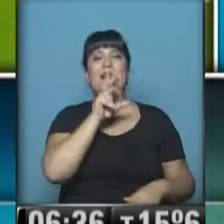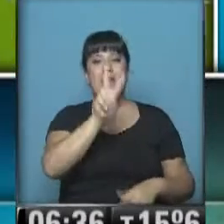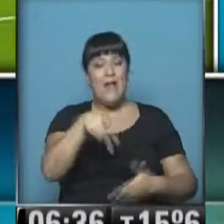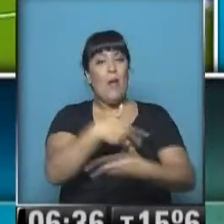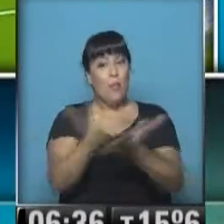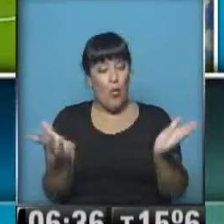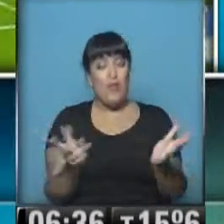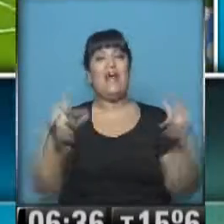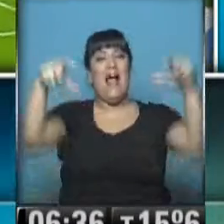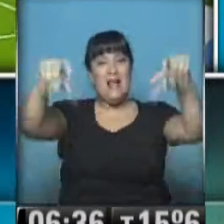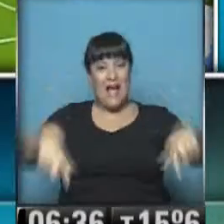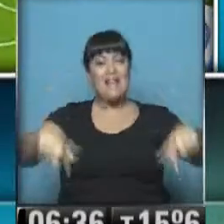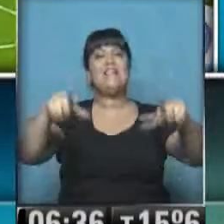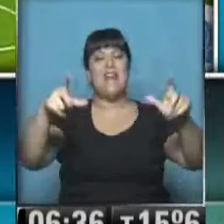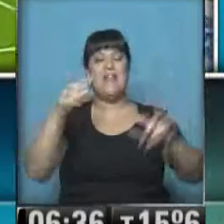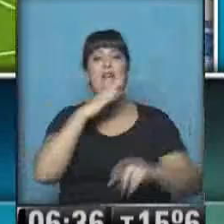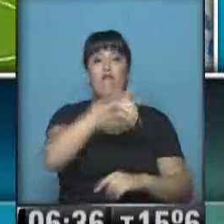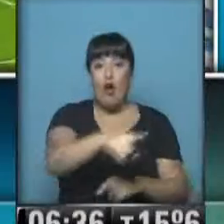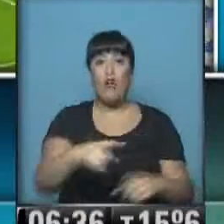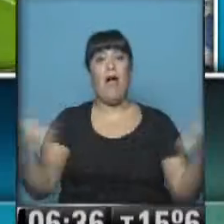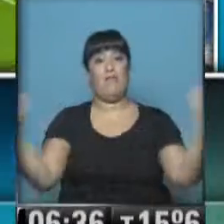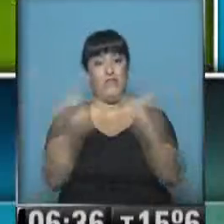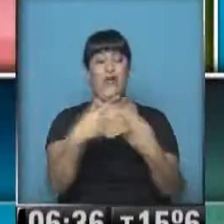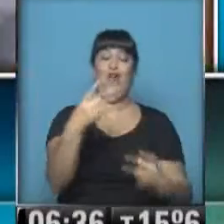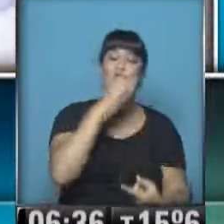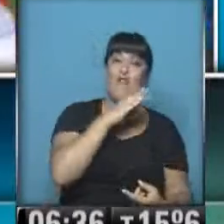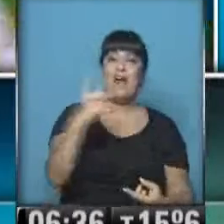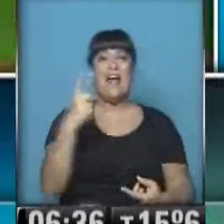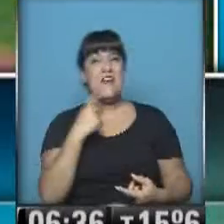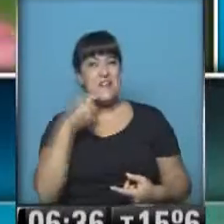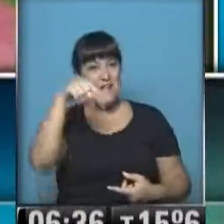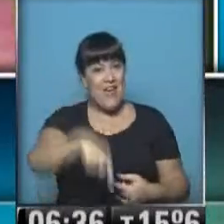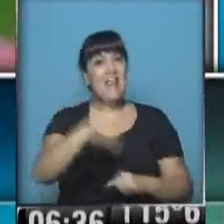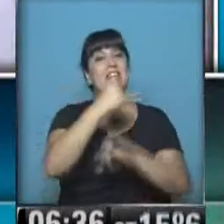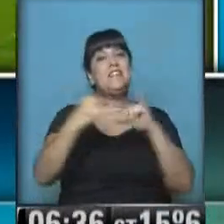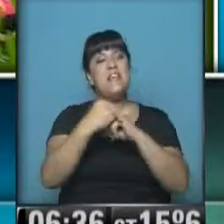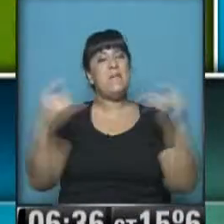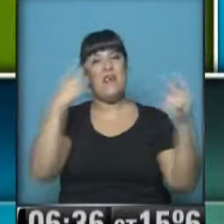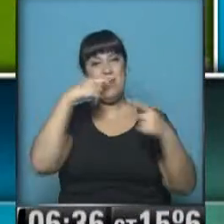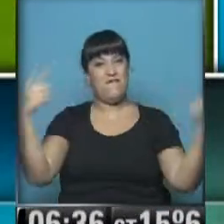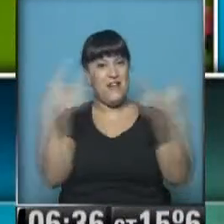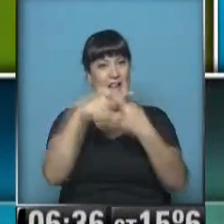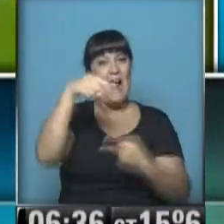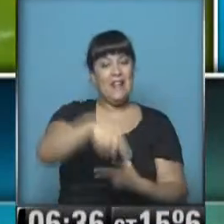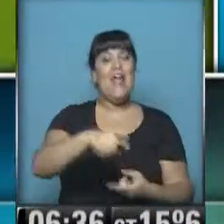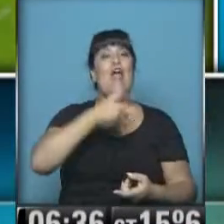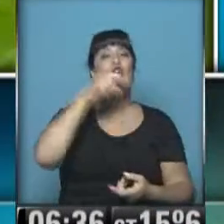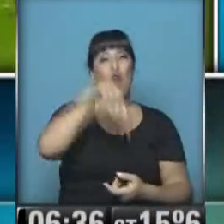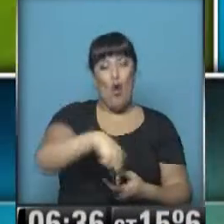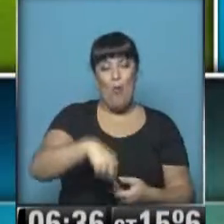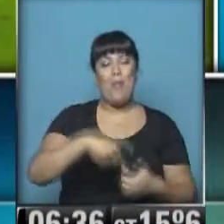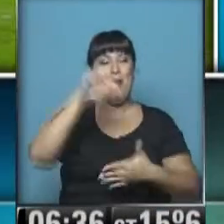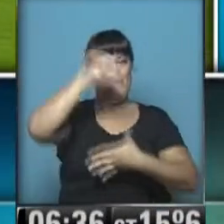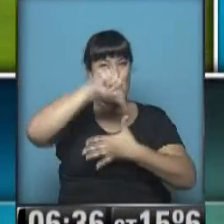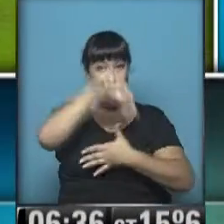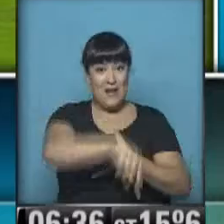recibe a River en la bombonera en el primer duelo por las semifinales de la Copa. Mientras el Ceney se contará con